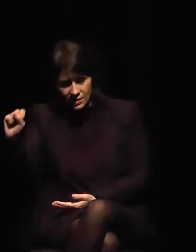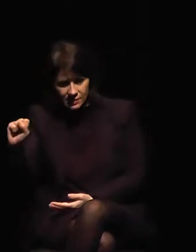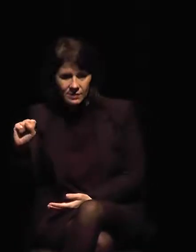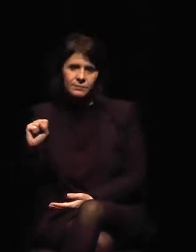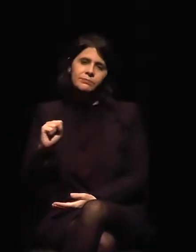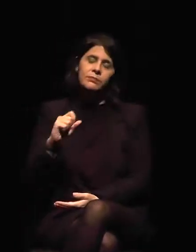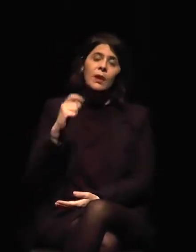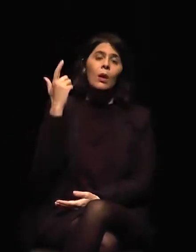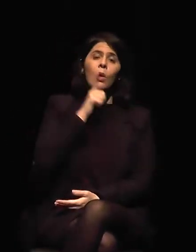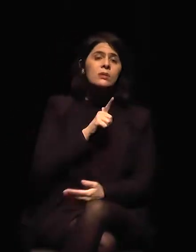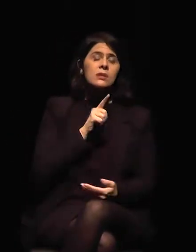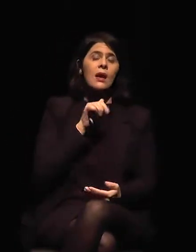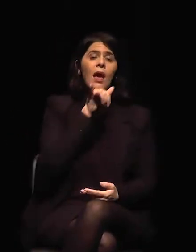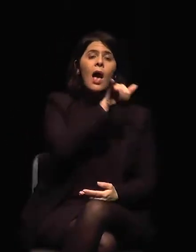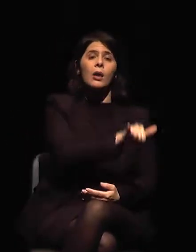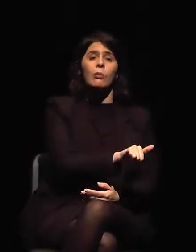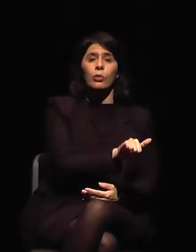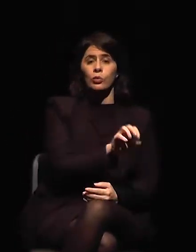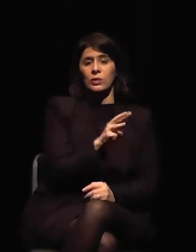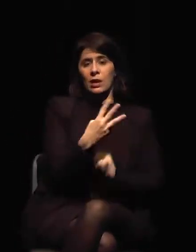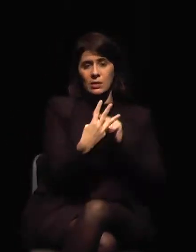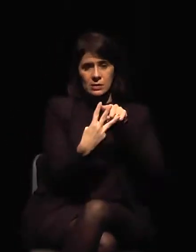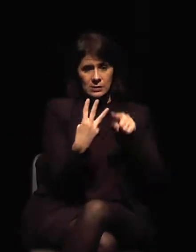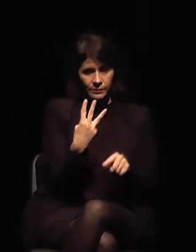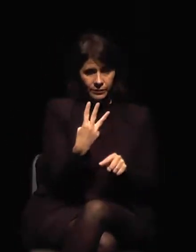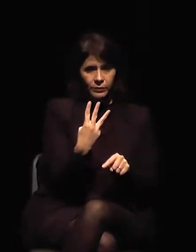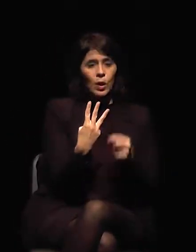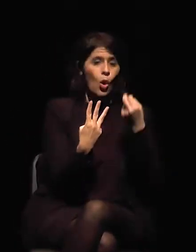o Sao Paulo, o Curitiba.